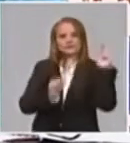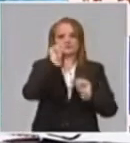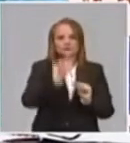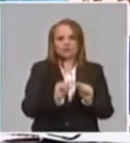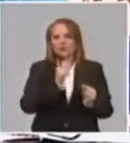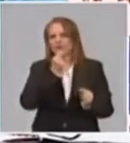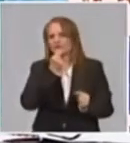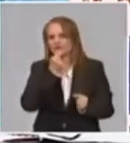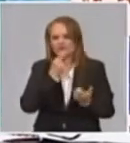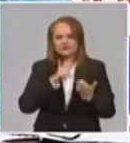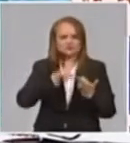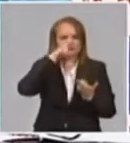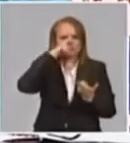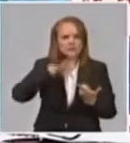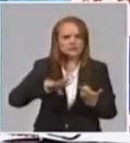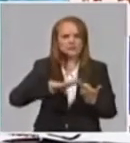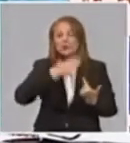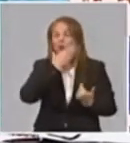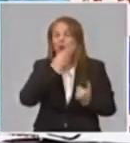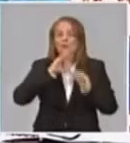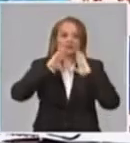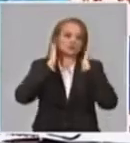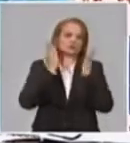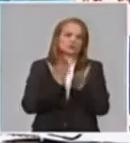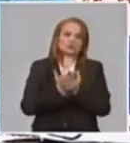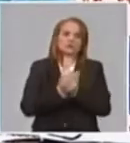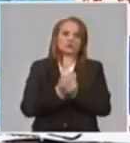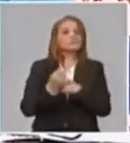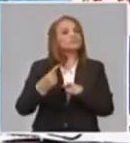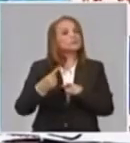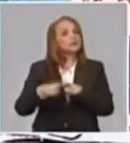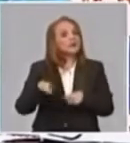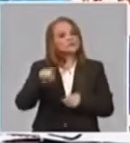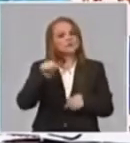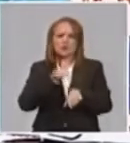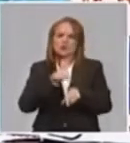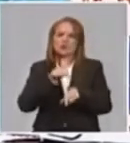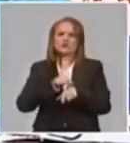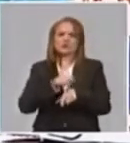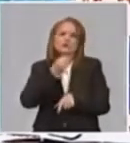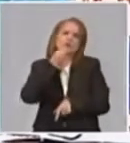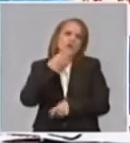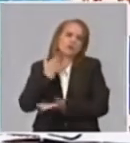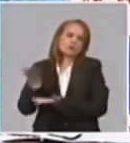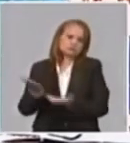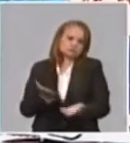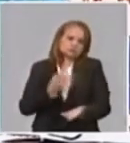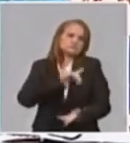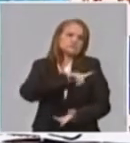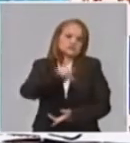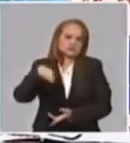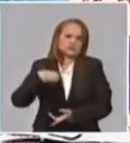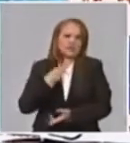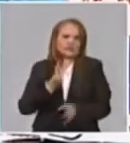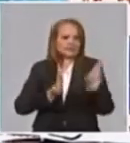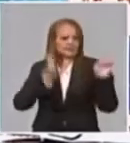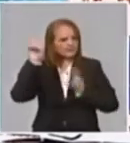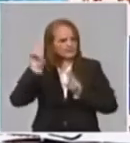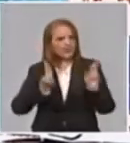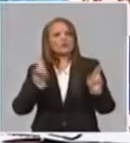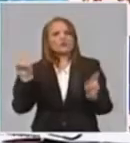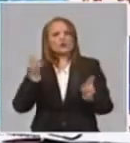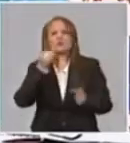niños, con los jóvenes. Y por eso, nosotros, en otro momento, traeremos, si se decide aquí, cómo